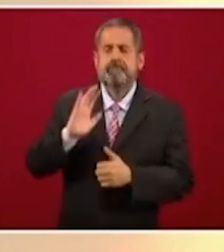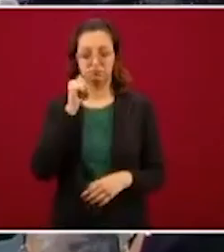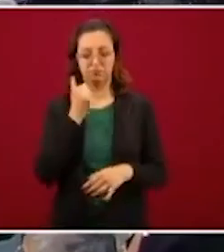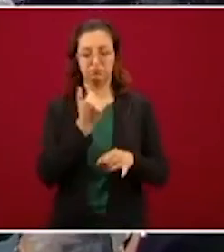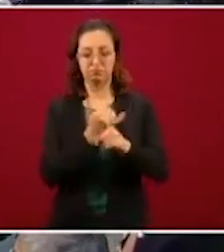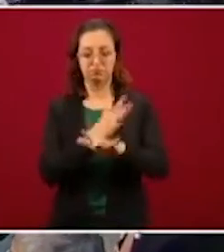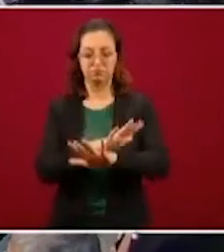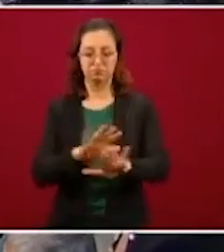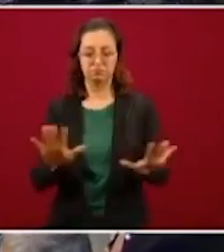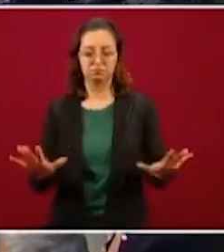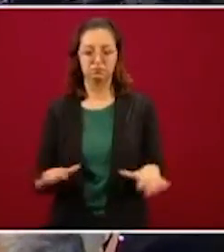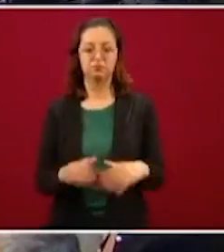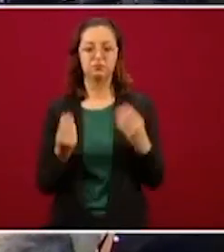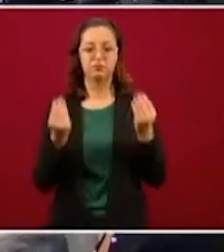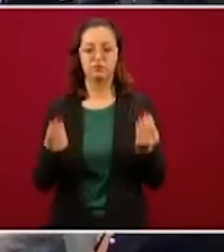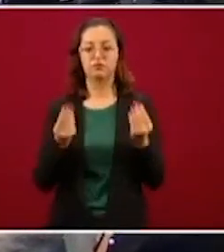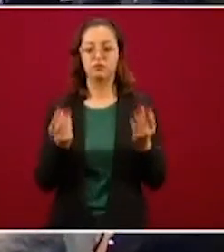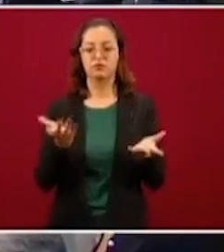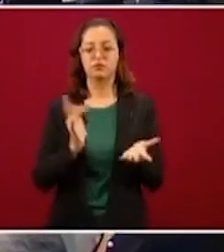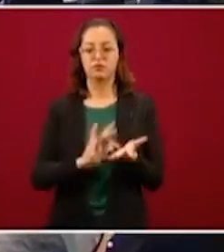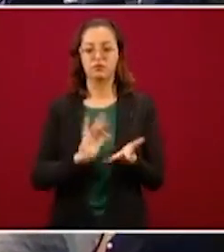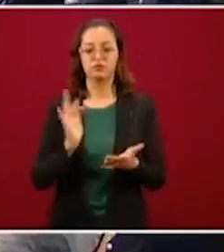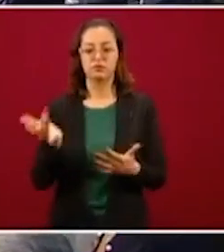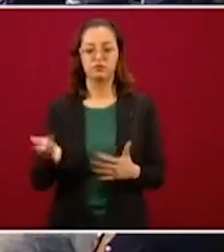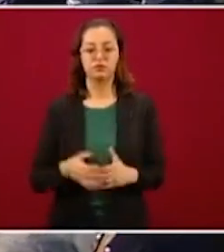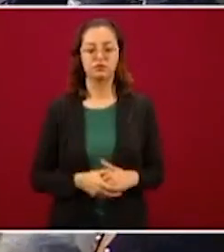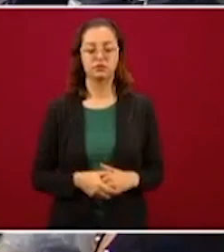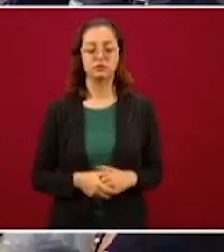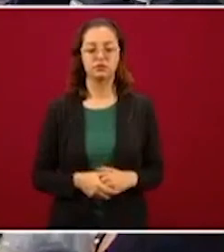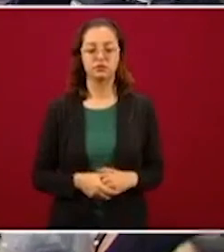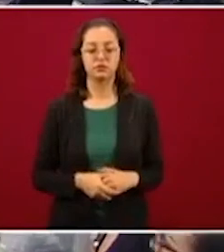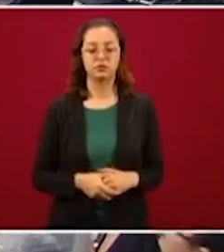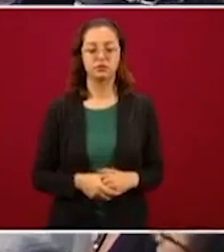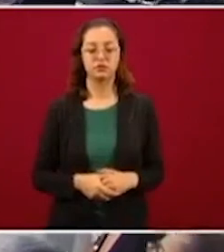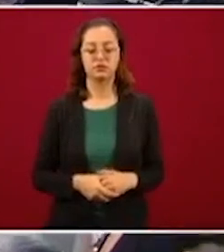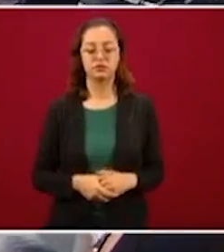Miguel Arzate, Canal 14.